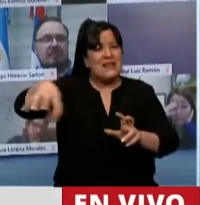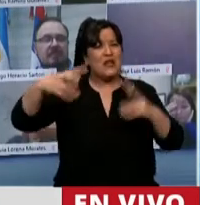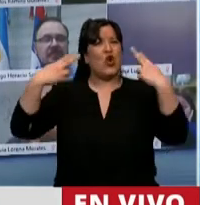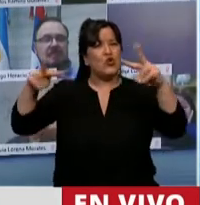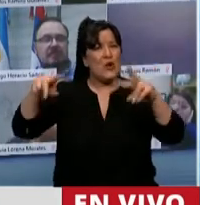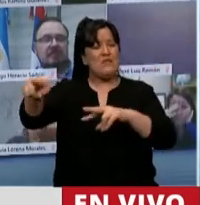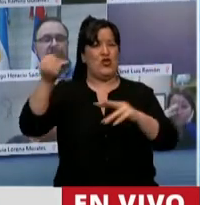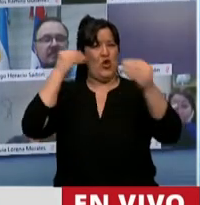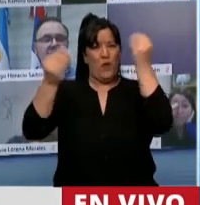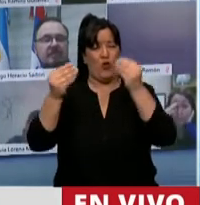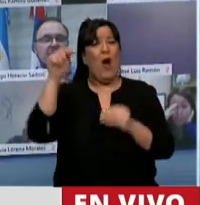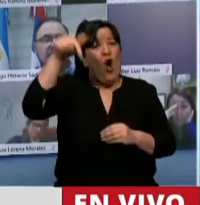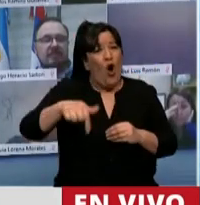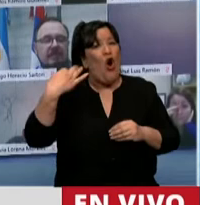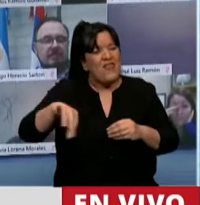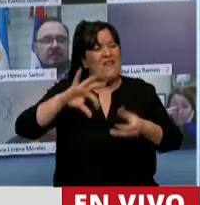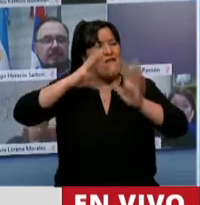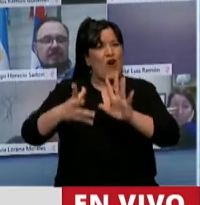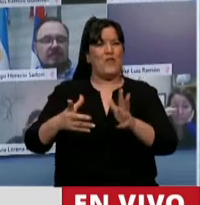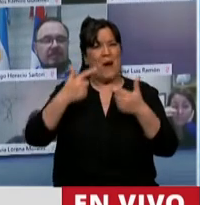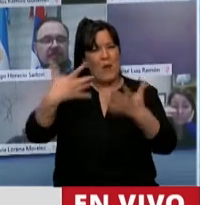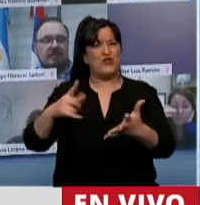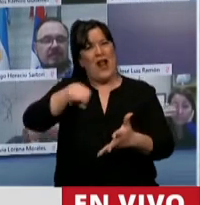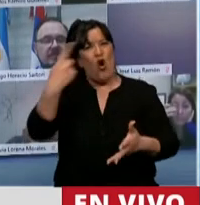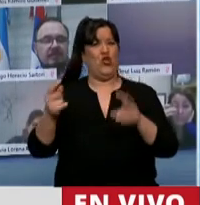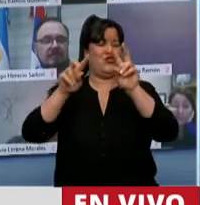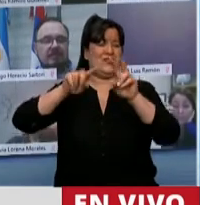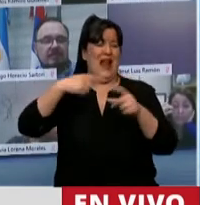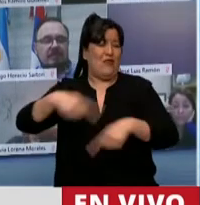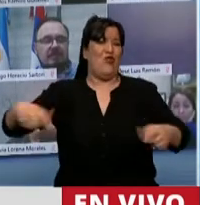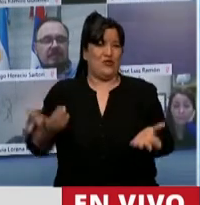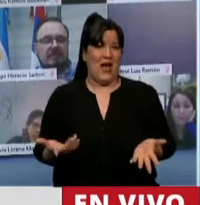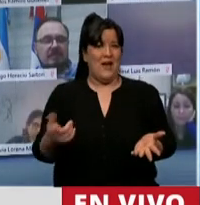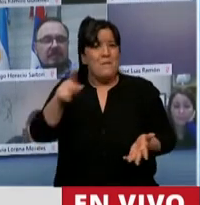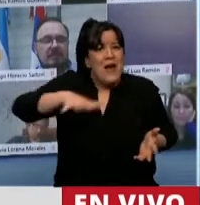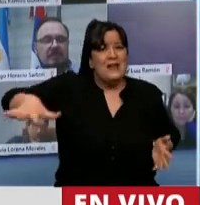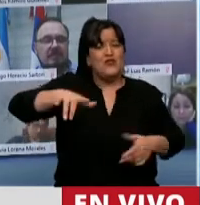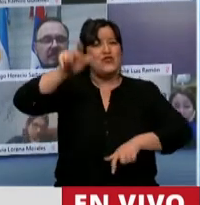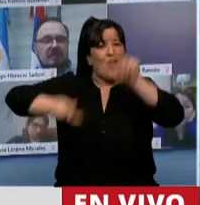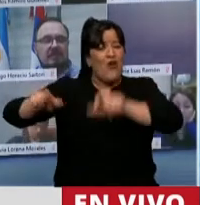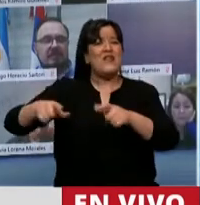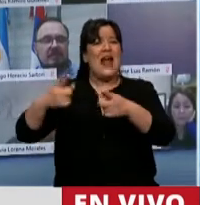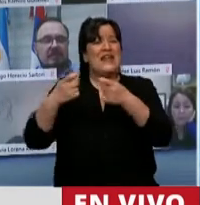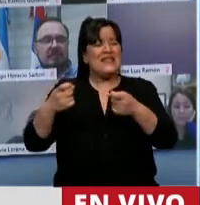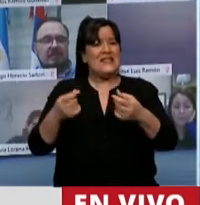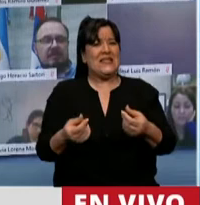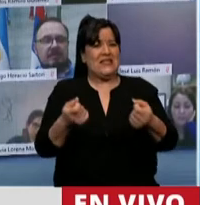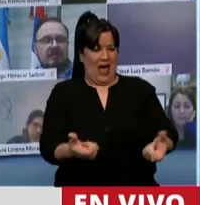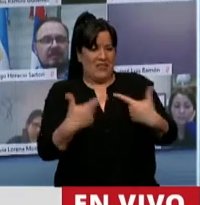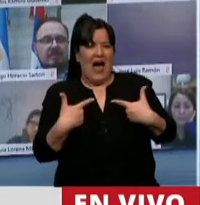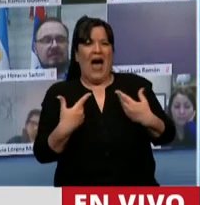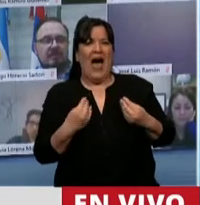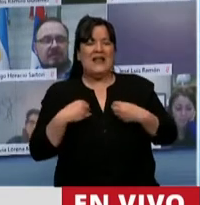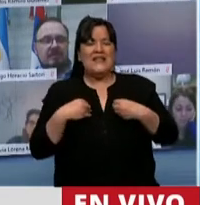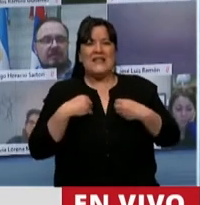Hoy tendríamos que estar dando otras señales al conjunto del pueblo argentino que necesita sentirse acompañados por las